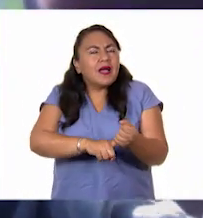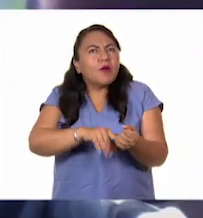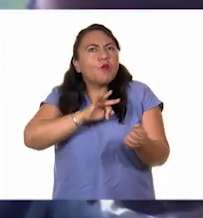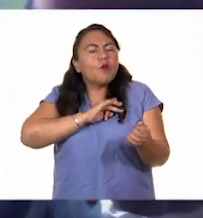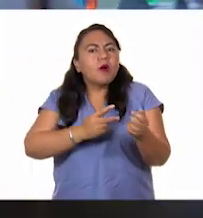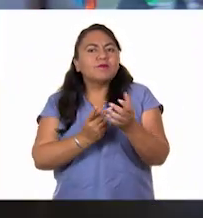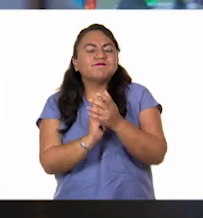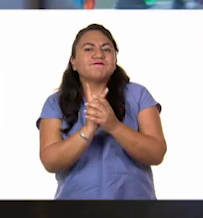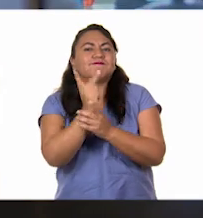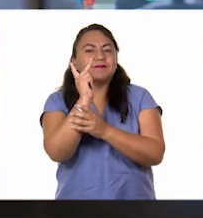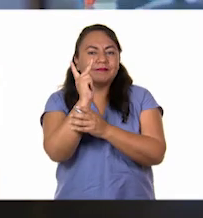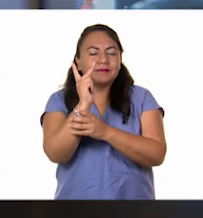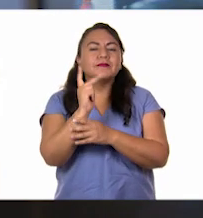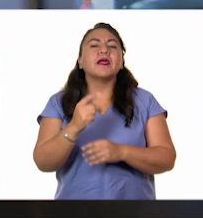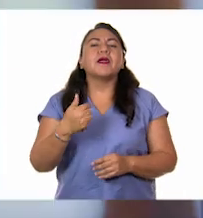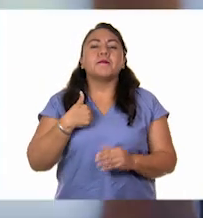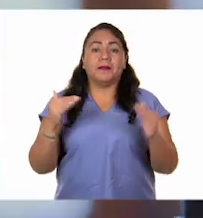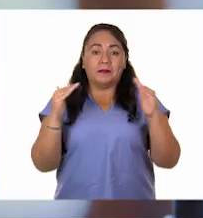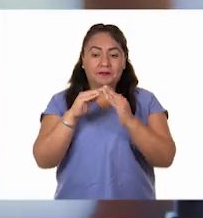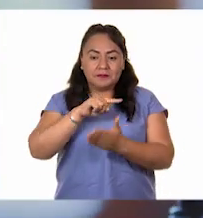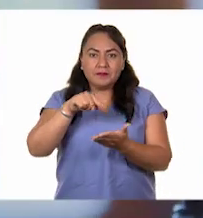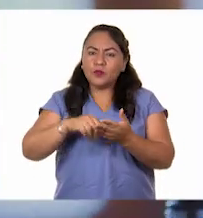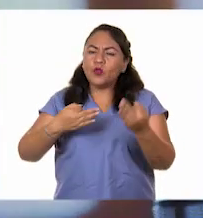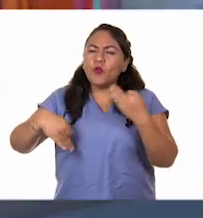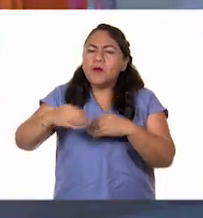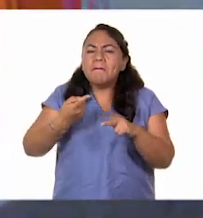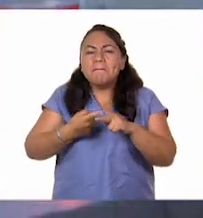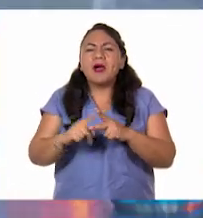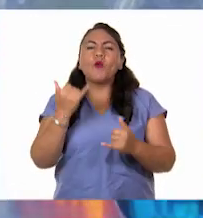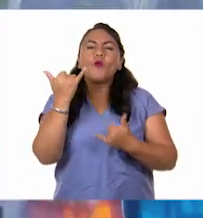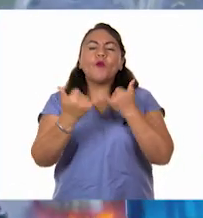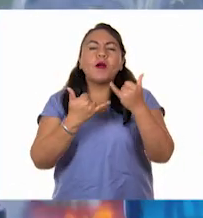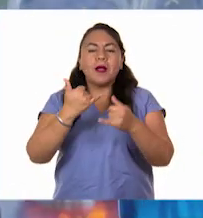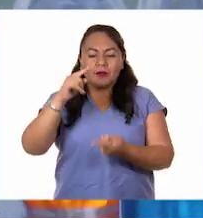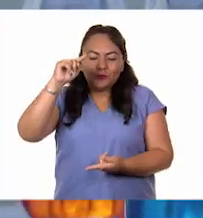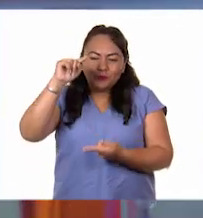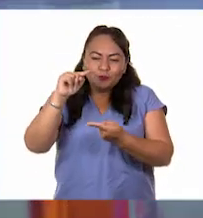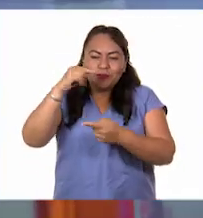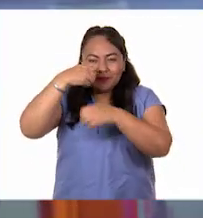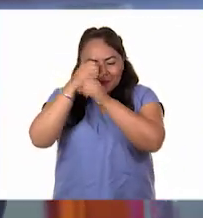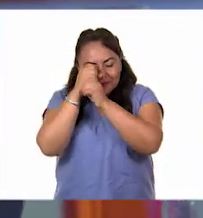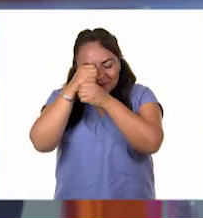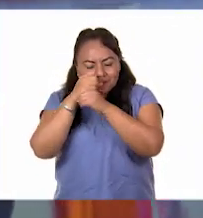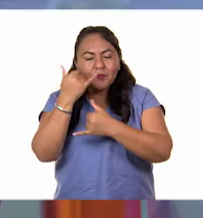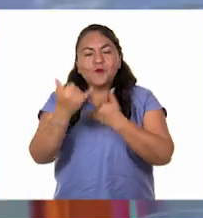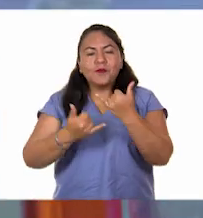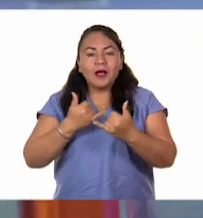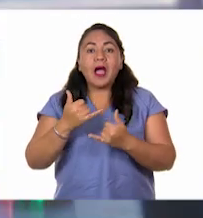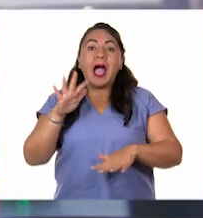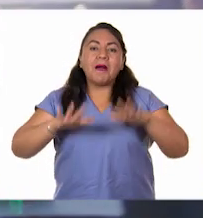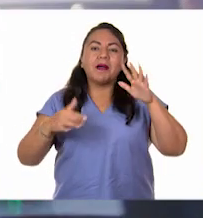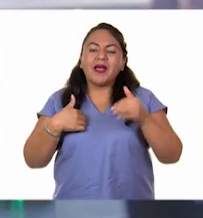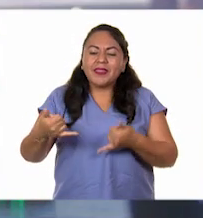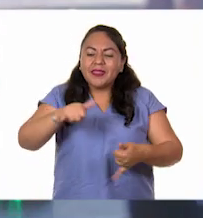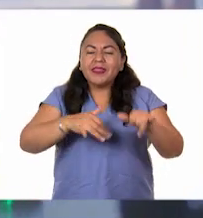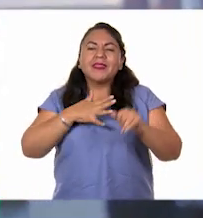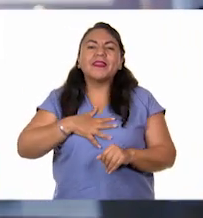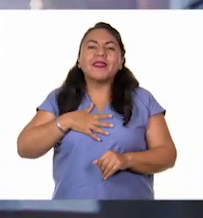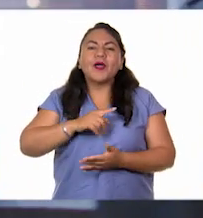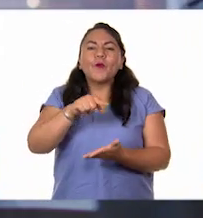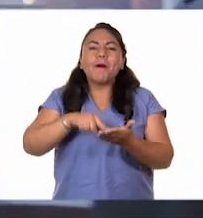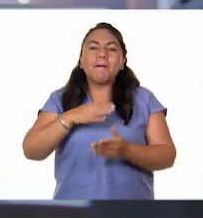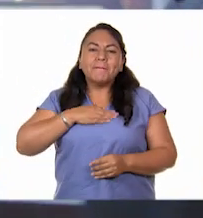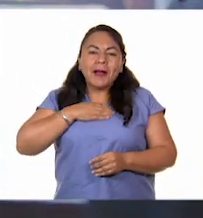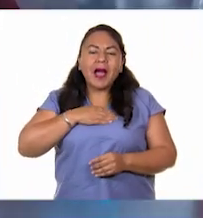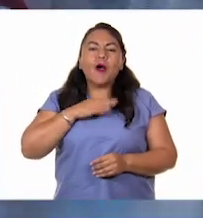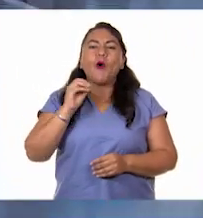pudiera crecer. En mi casa, todo empezó con un juego, con mi pequeño microscopio, a veces mezclando cosas en el baño